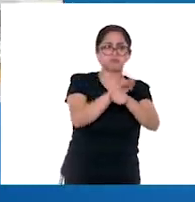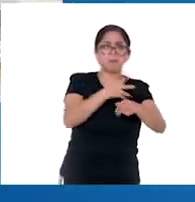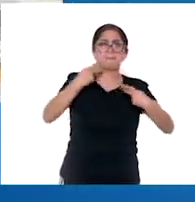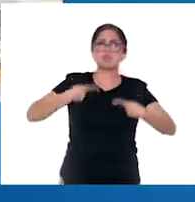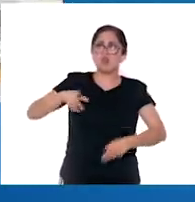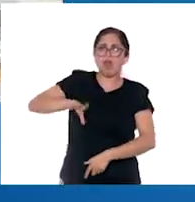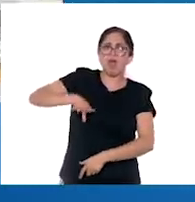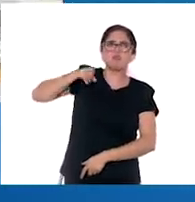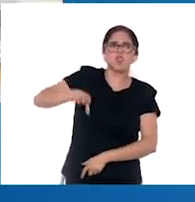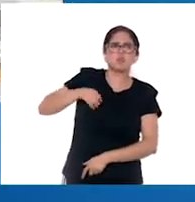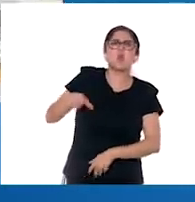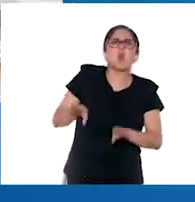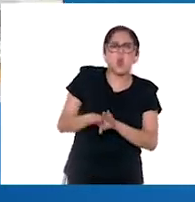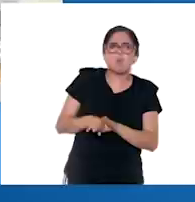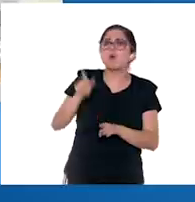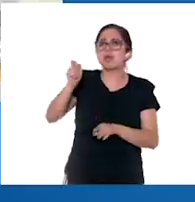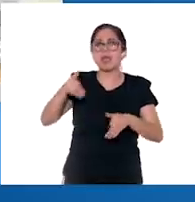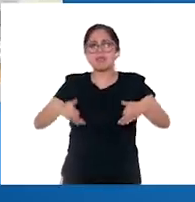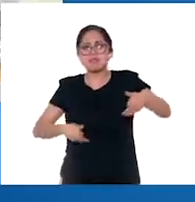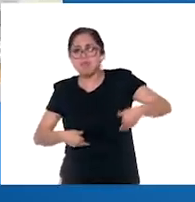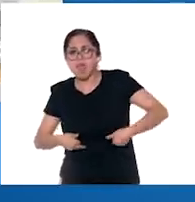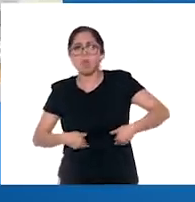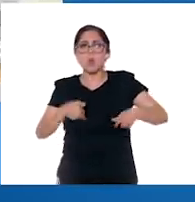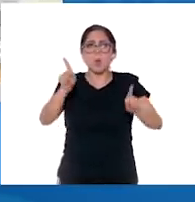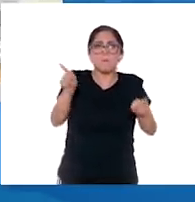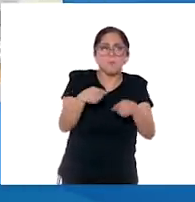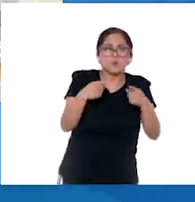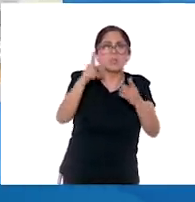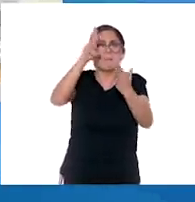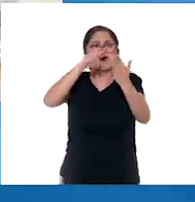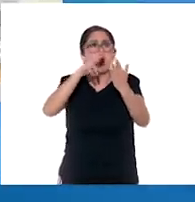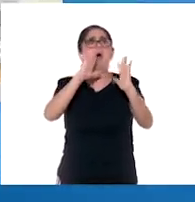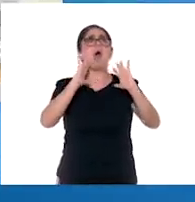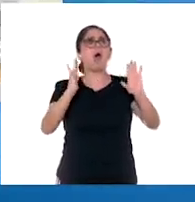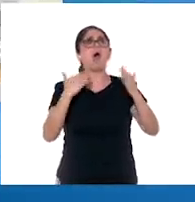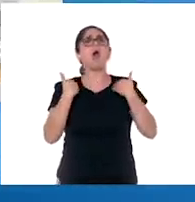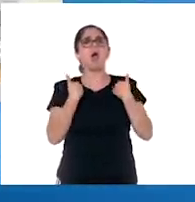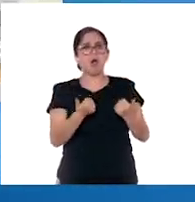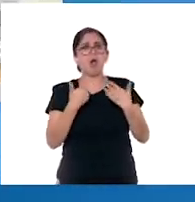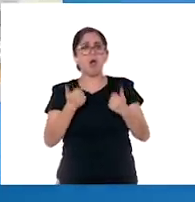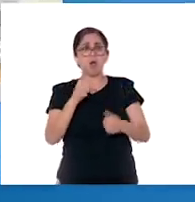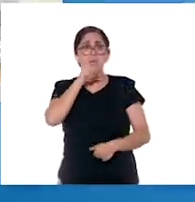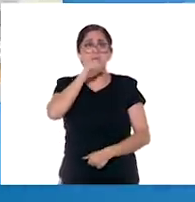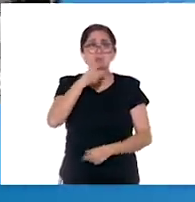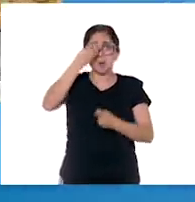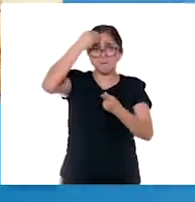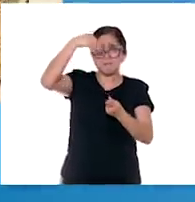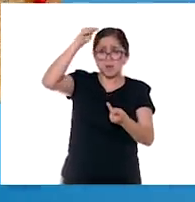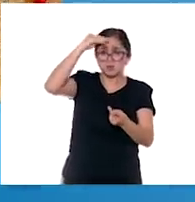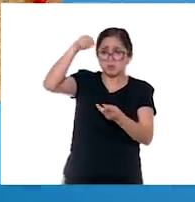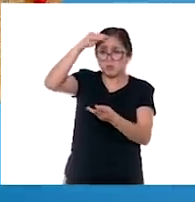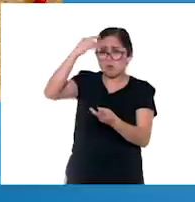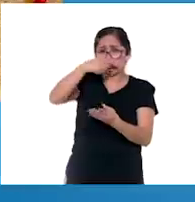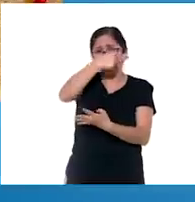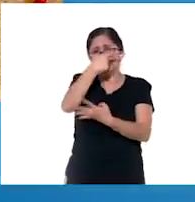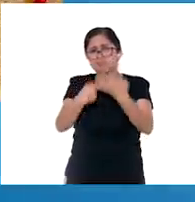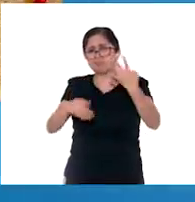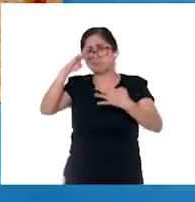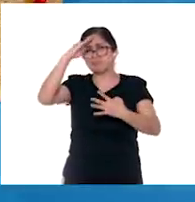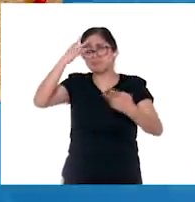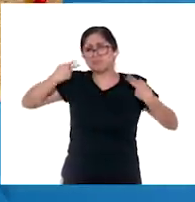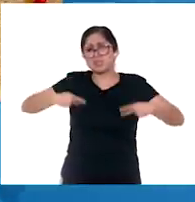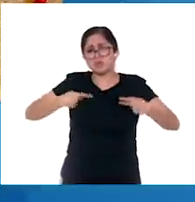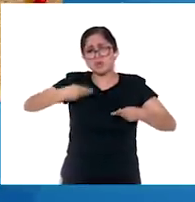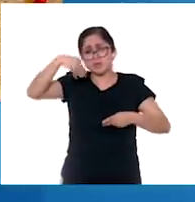Para lograrlo, hicieron uso del teatro, la música y la pintura, y también organizaron bautismos multitudinarios. Finalmente, la